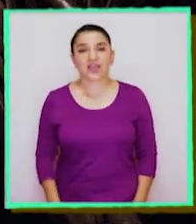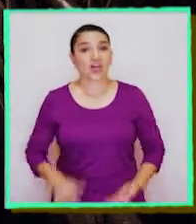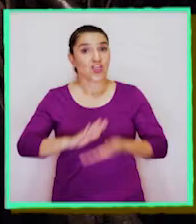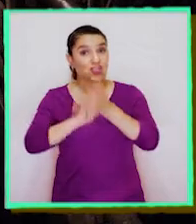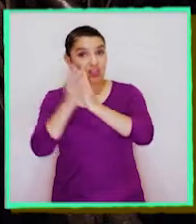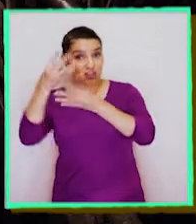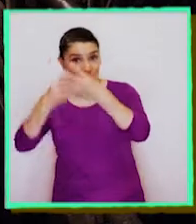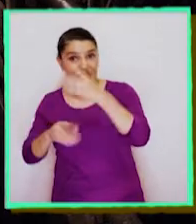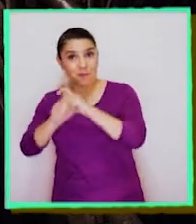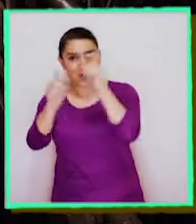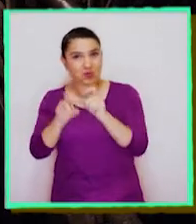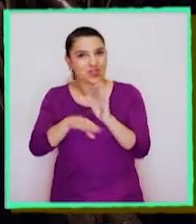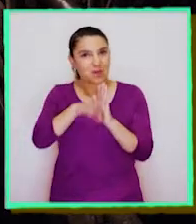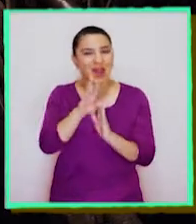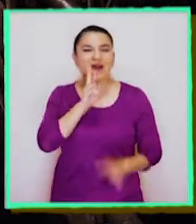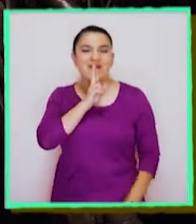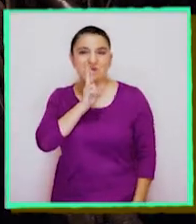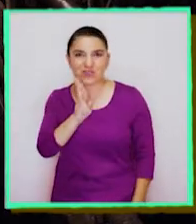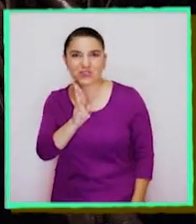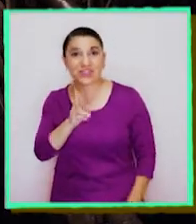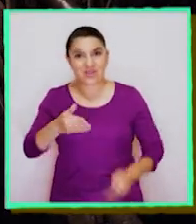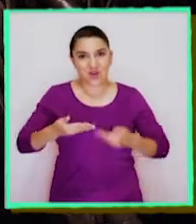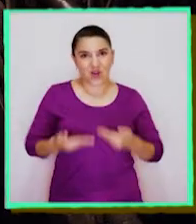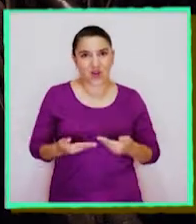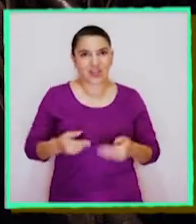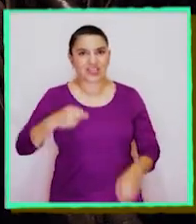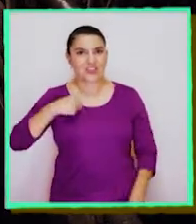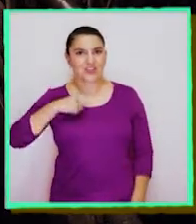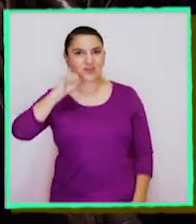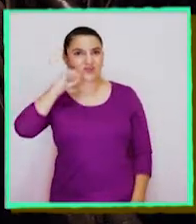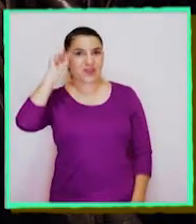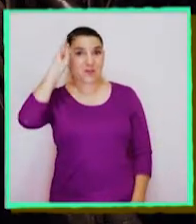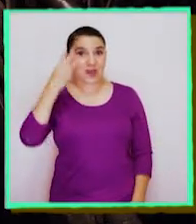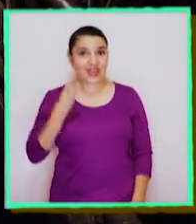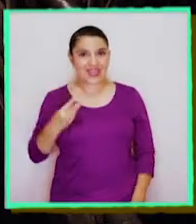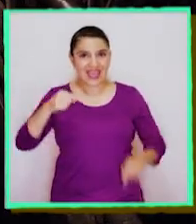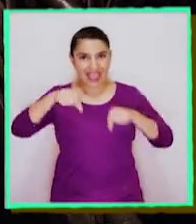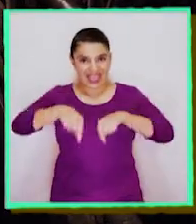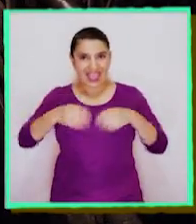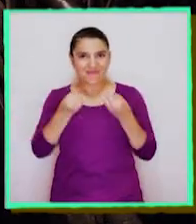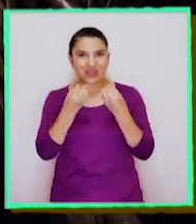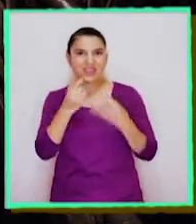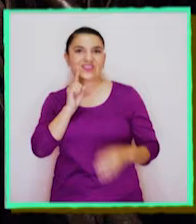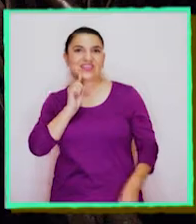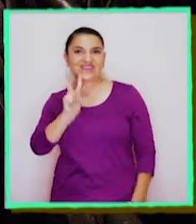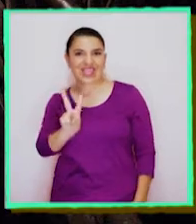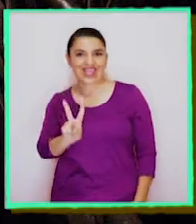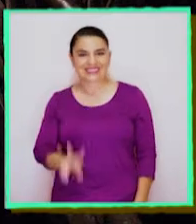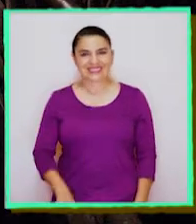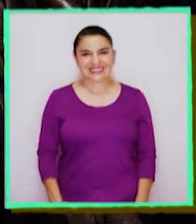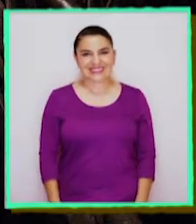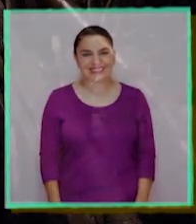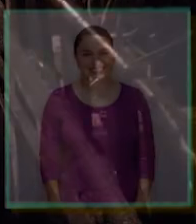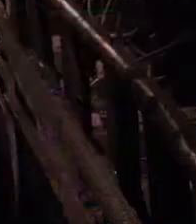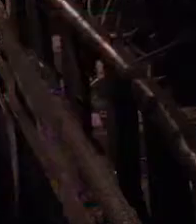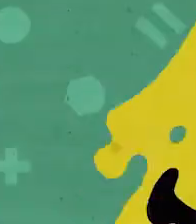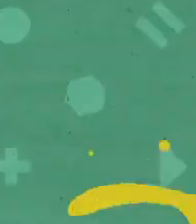Todas estas preguntas y más las responderemos hoy. Soy María de Los Ángeles y estamos en Aprendo TV.